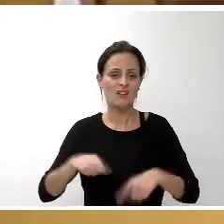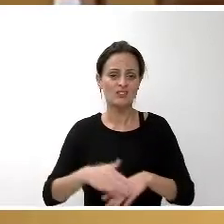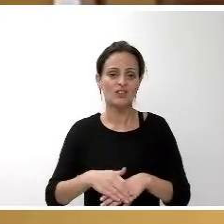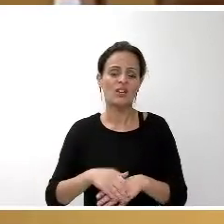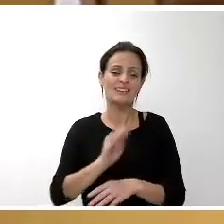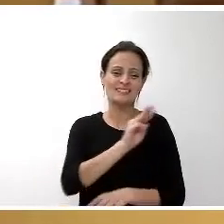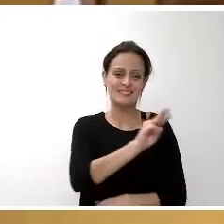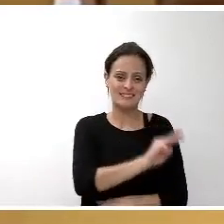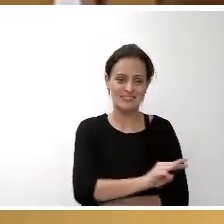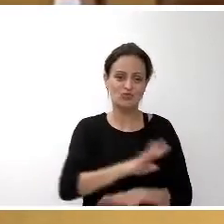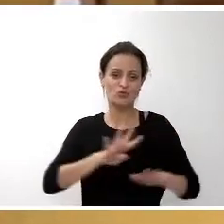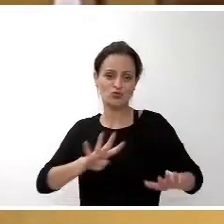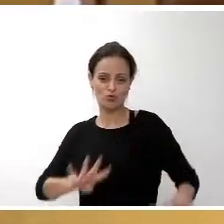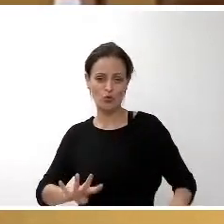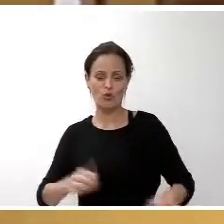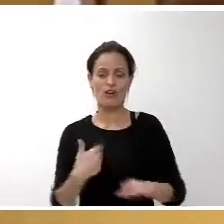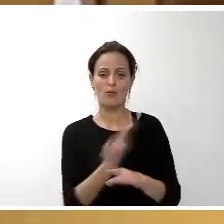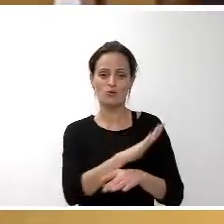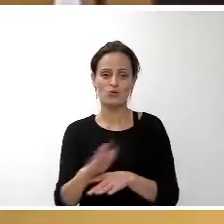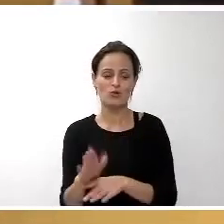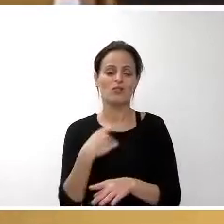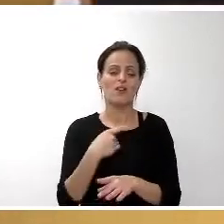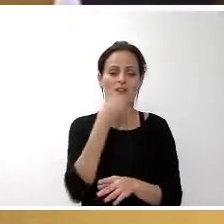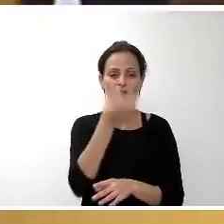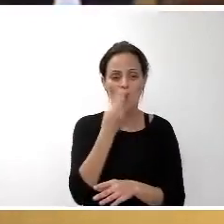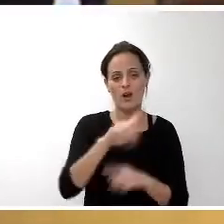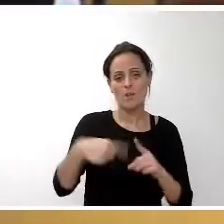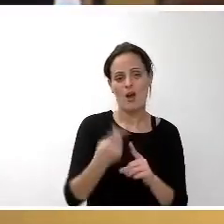exposición de flores, plantas y artesanía tradicional canaria.